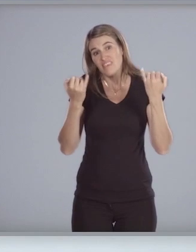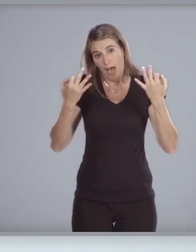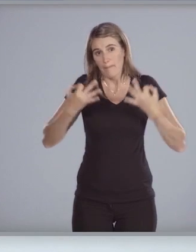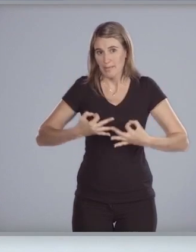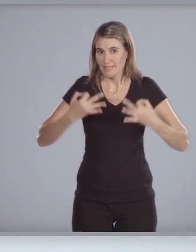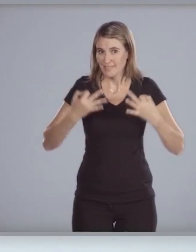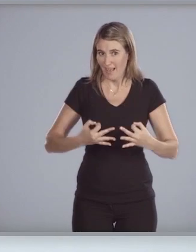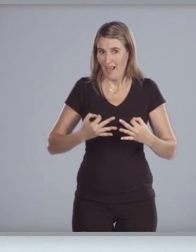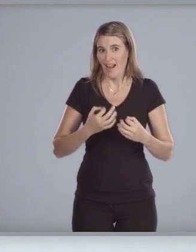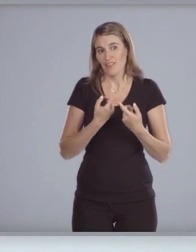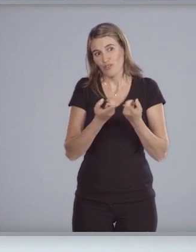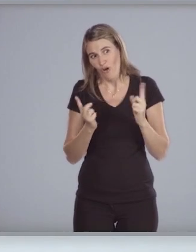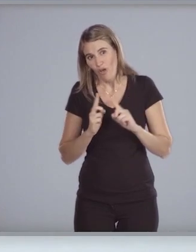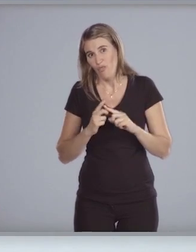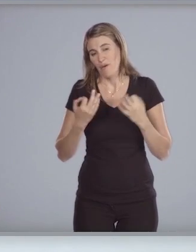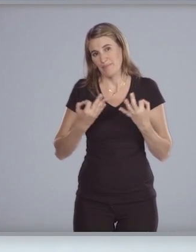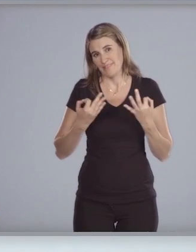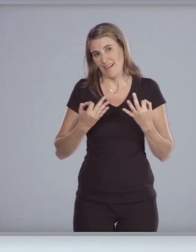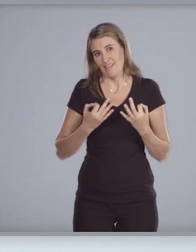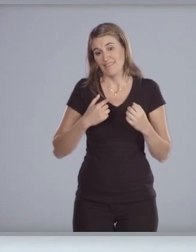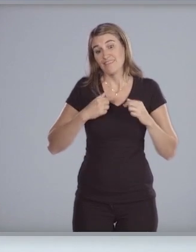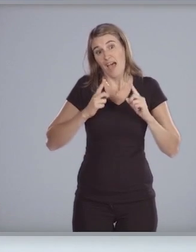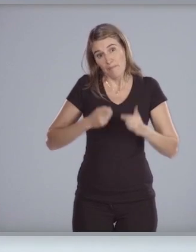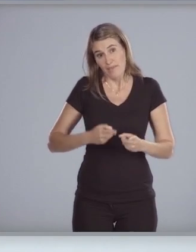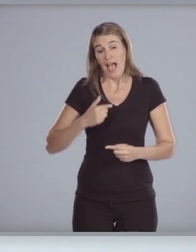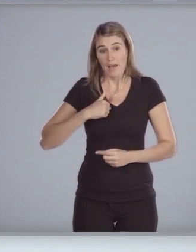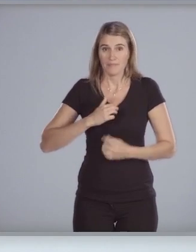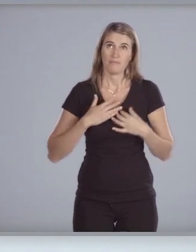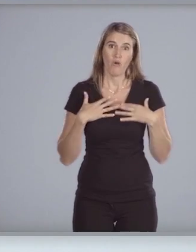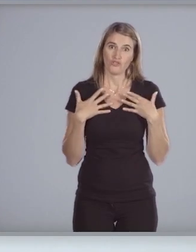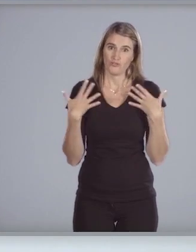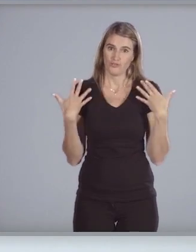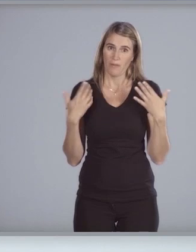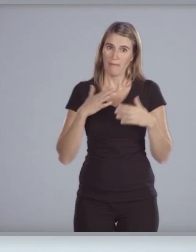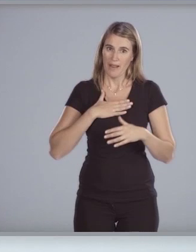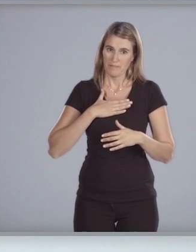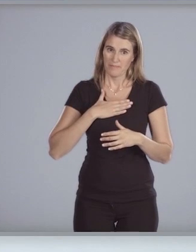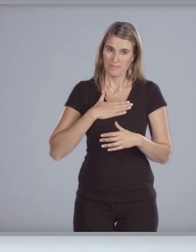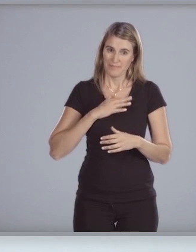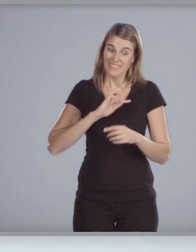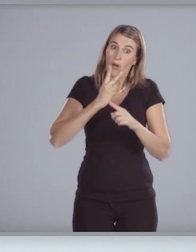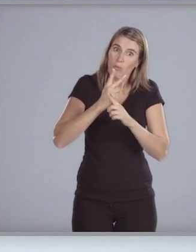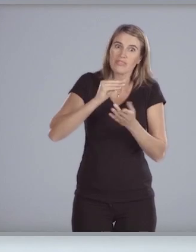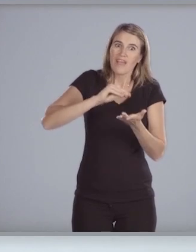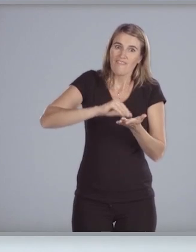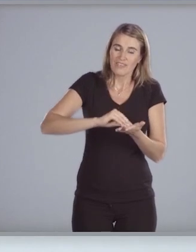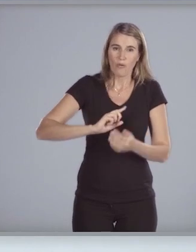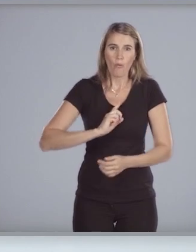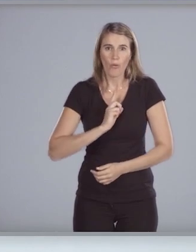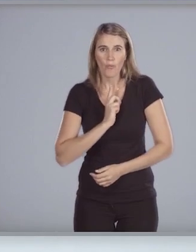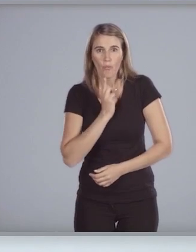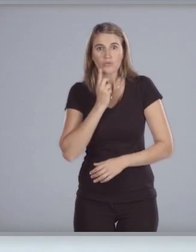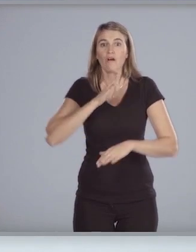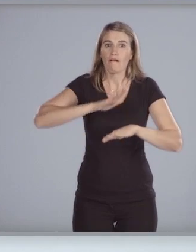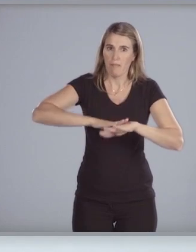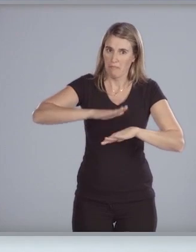un día muy especial para todos y especialmente emotivo para mí que por segunda vez siento el